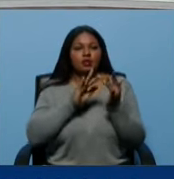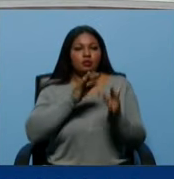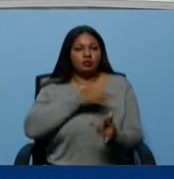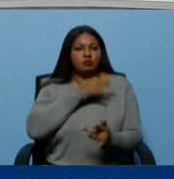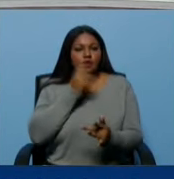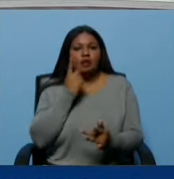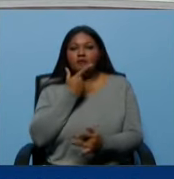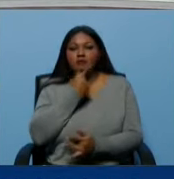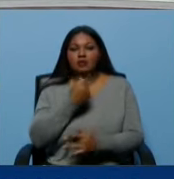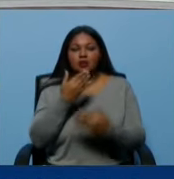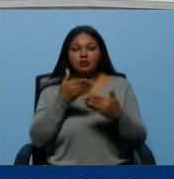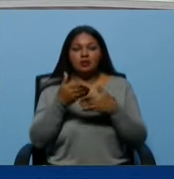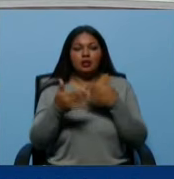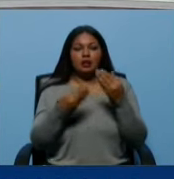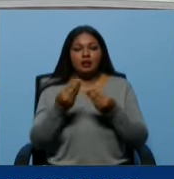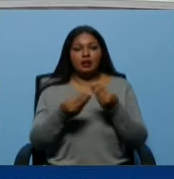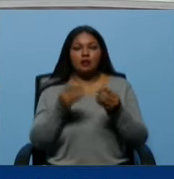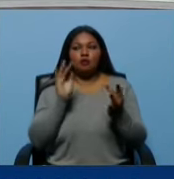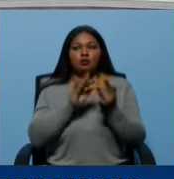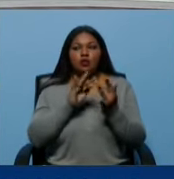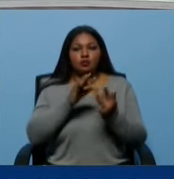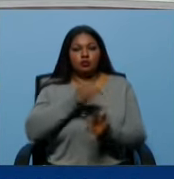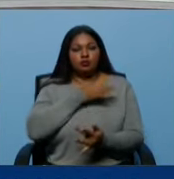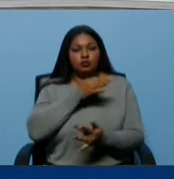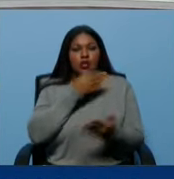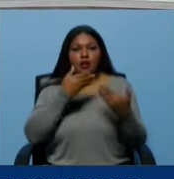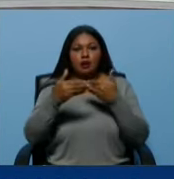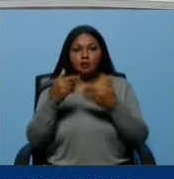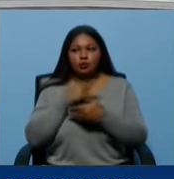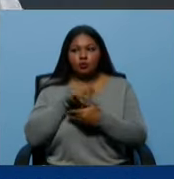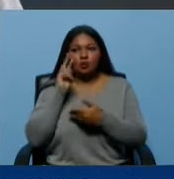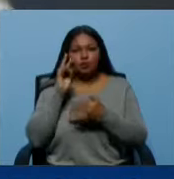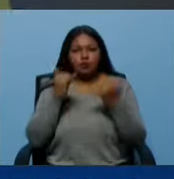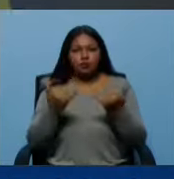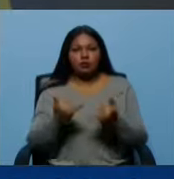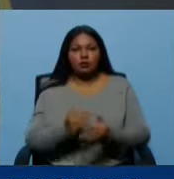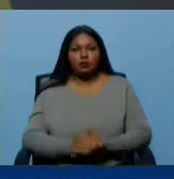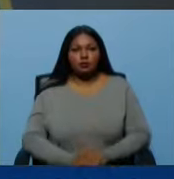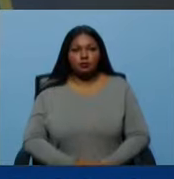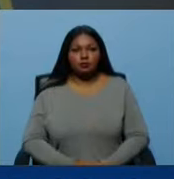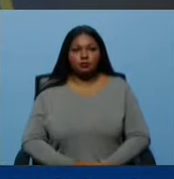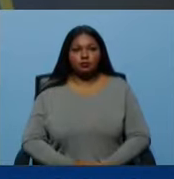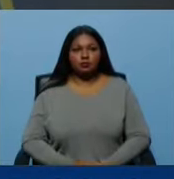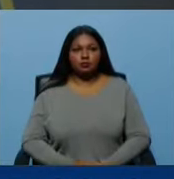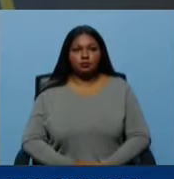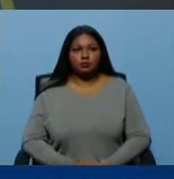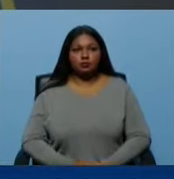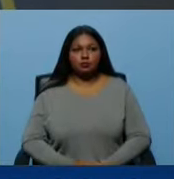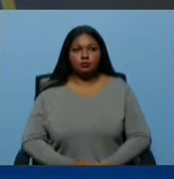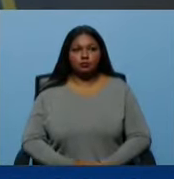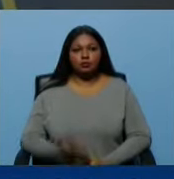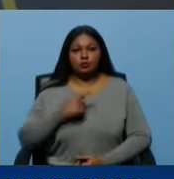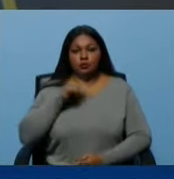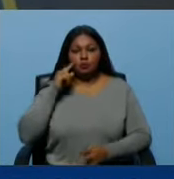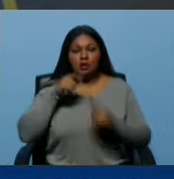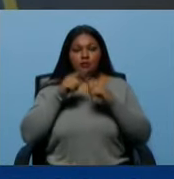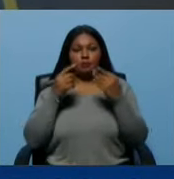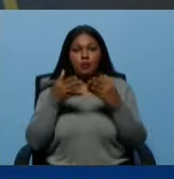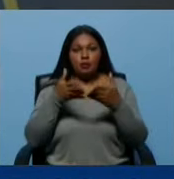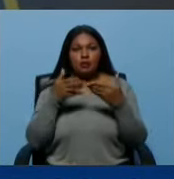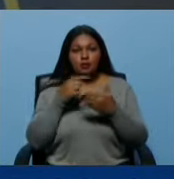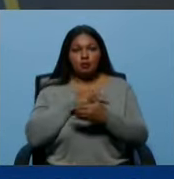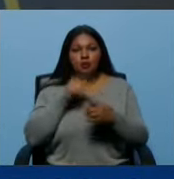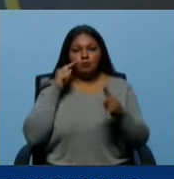muy fácil hacerlo a través de las redes sociales porque los algoritmos están diseñados, hay 6 emociones que los algoritmos indexan